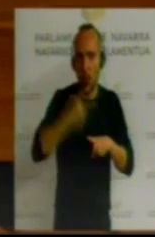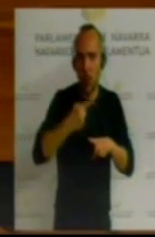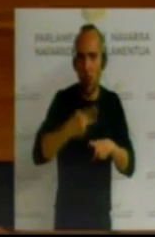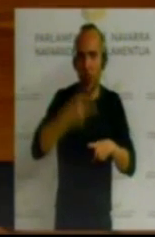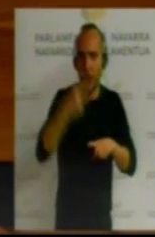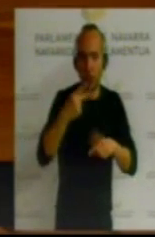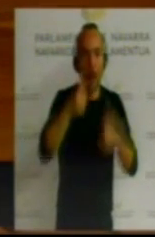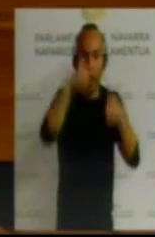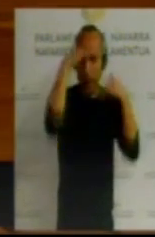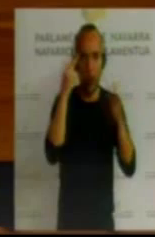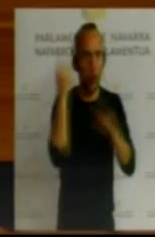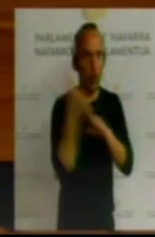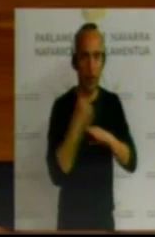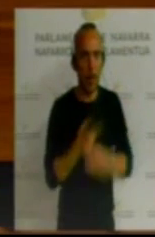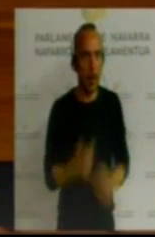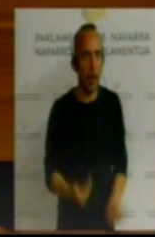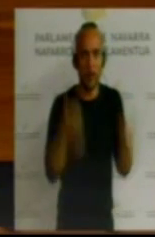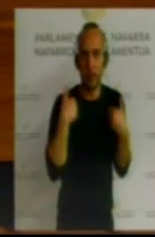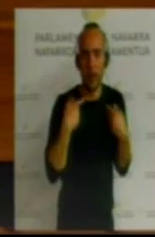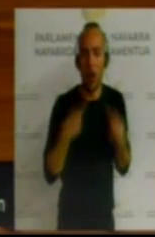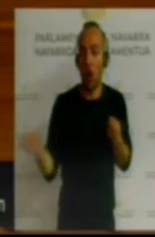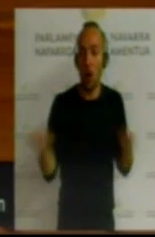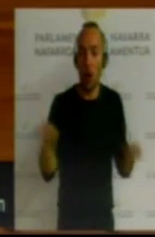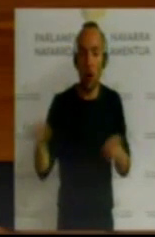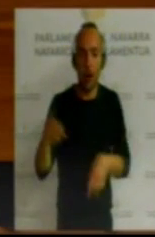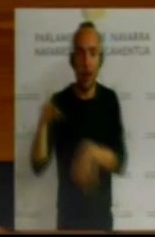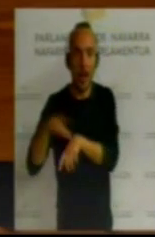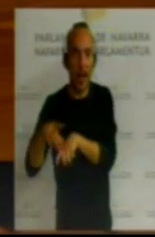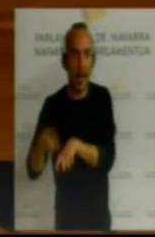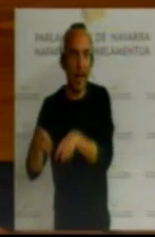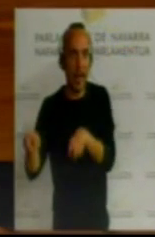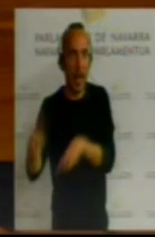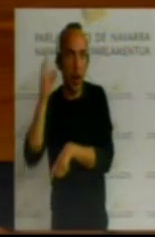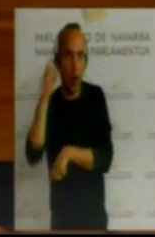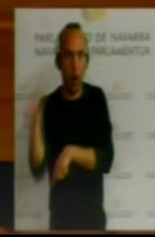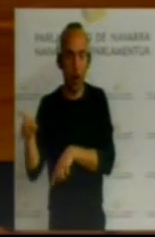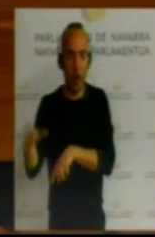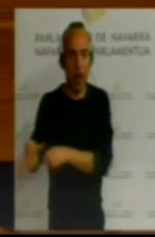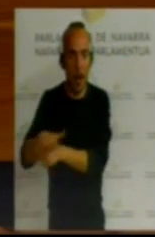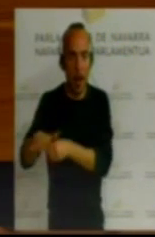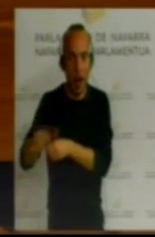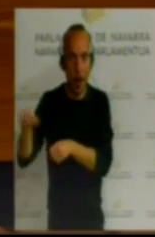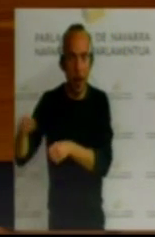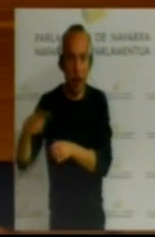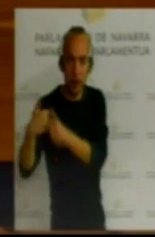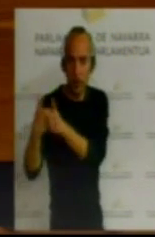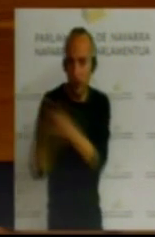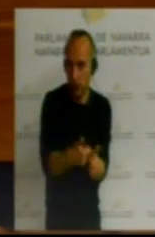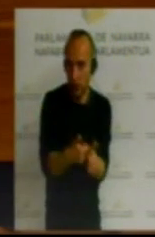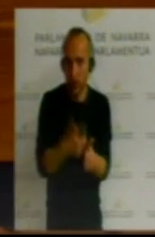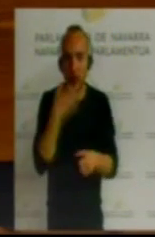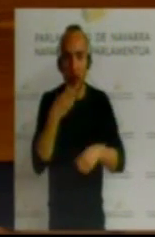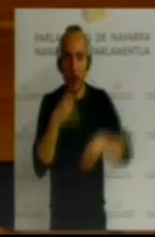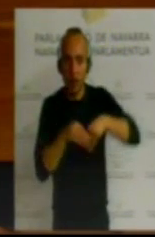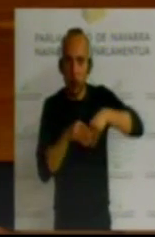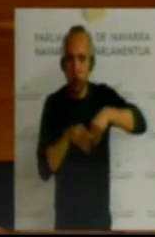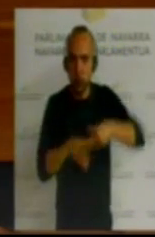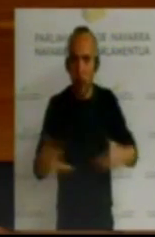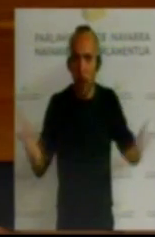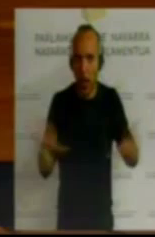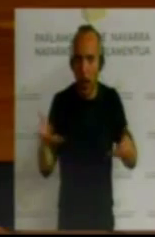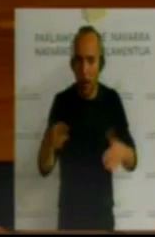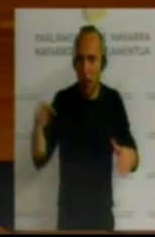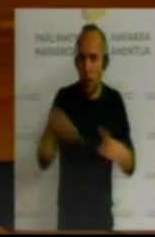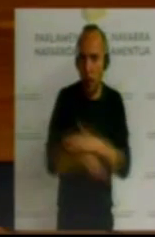a atención primaria, coordinada con ginecología del área, que hará un seguimiento continuado. En casos de endometriosis profunda,